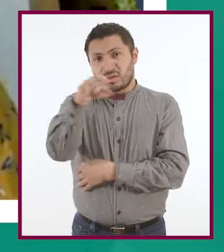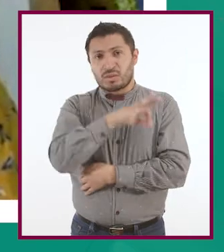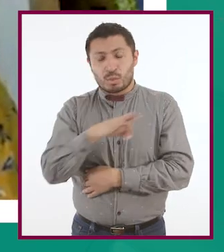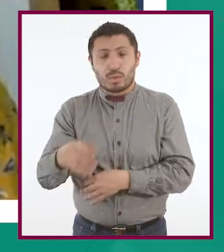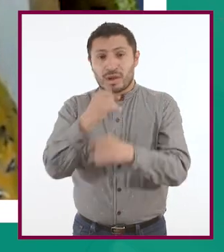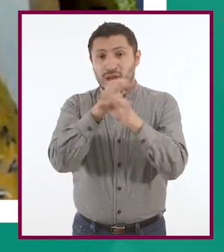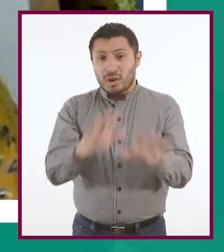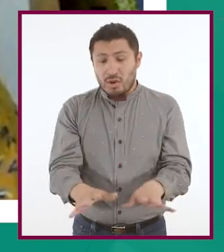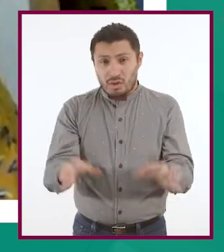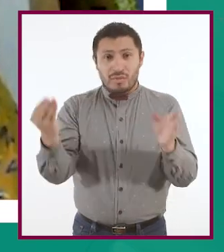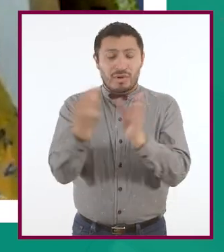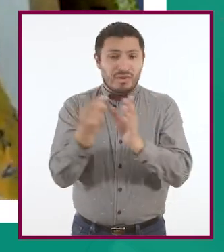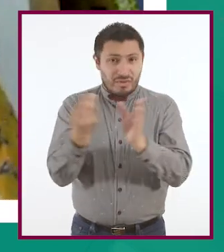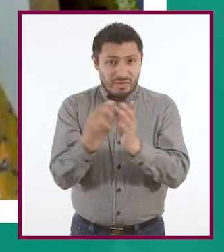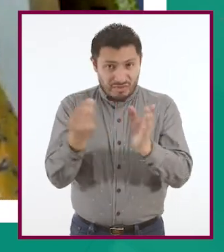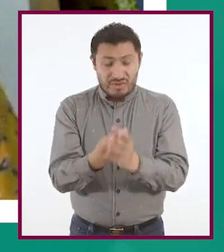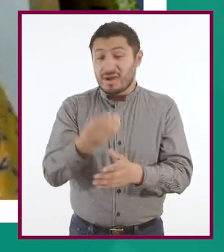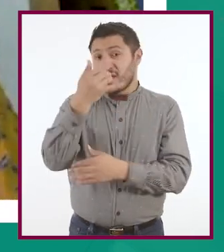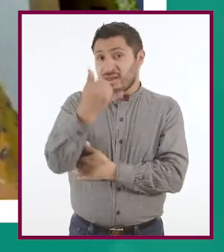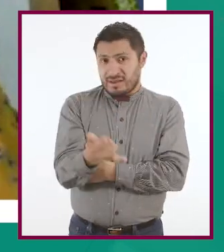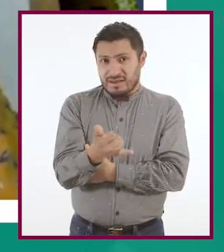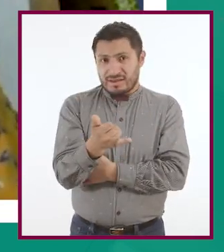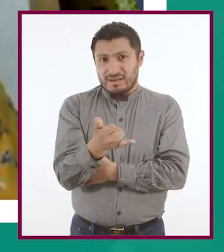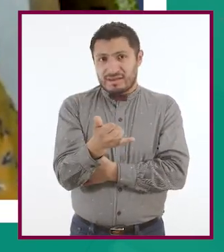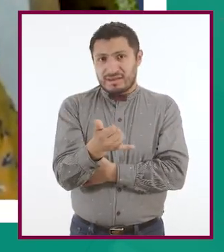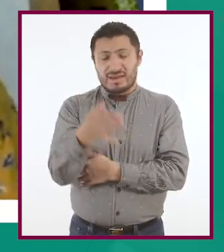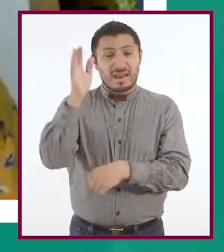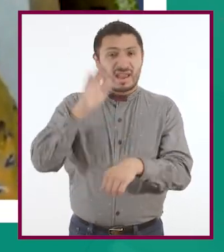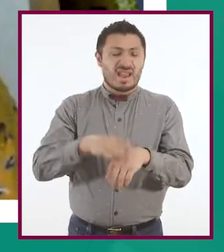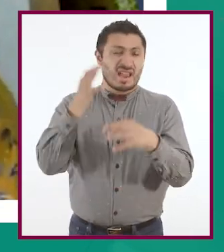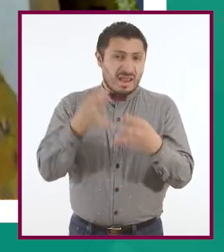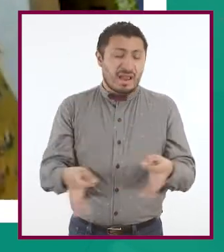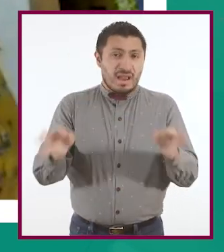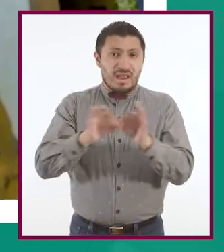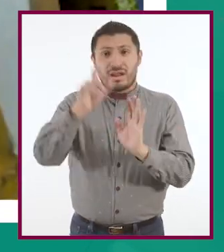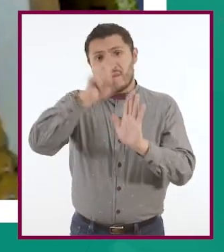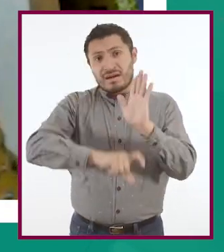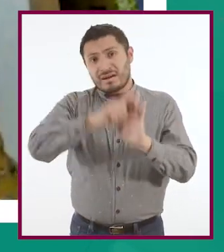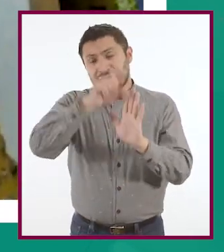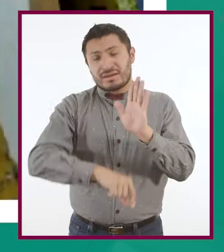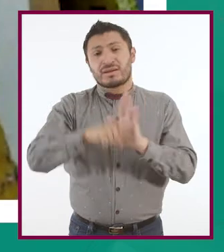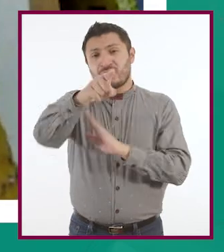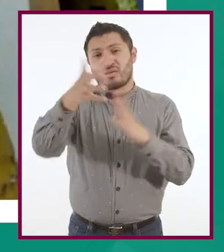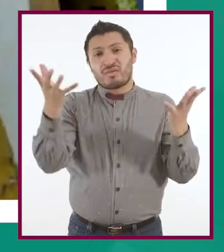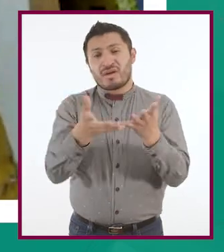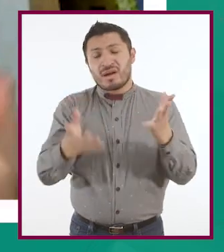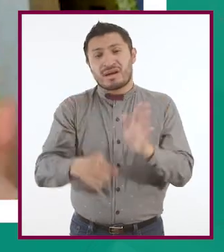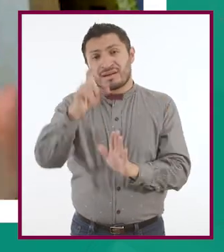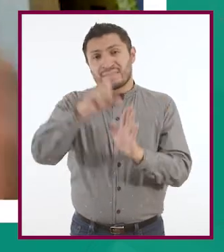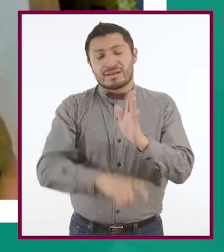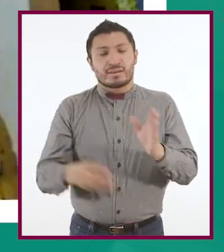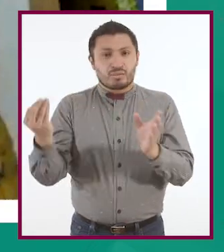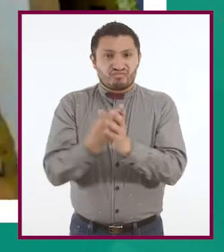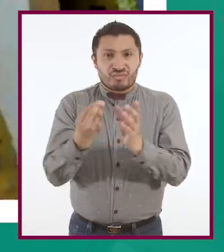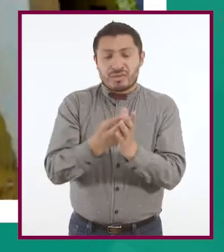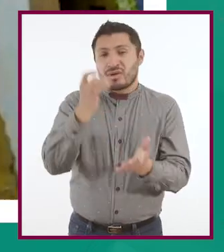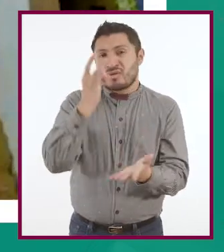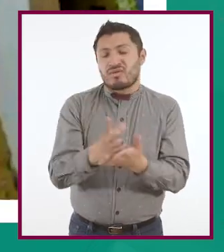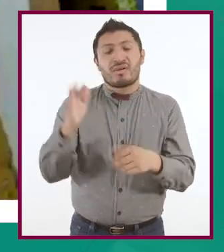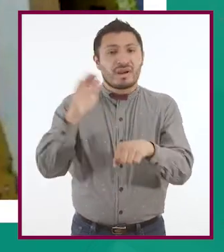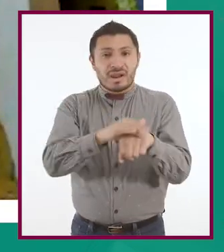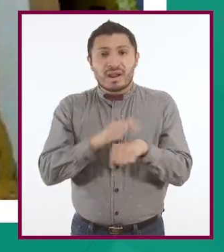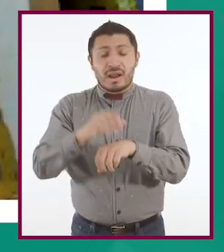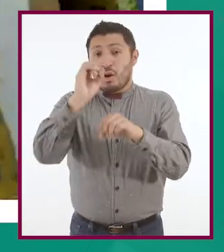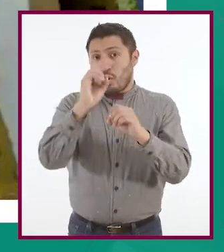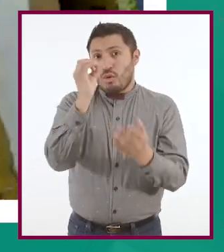privada y principalmente en Instagram, tú haces tu cuenta privada y solo tus amigos o